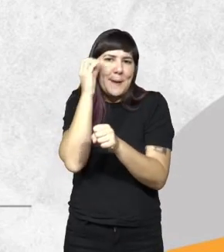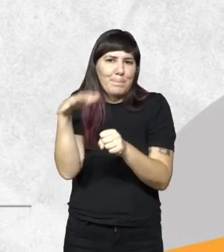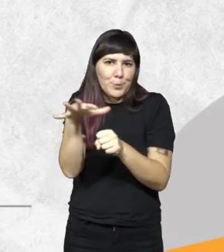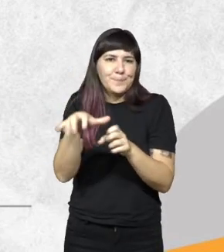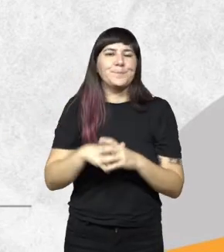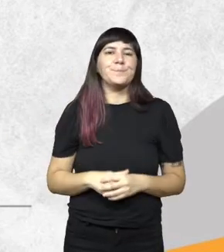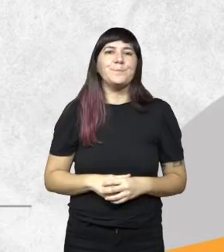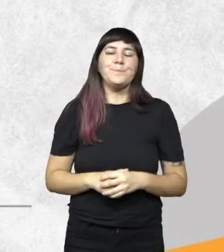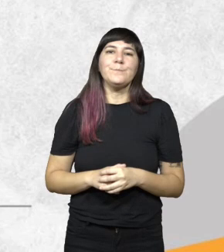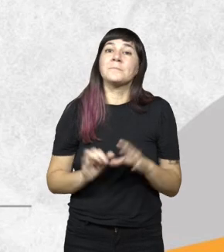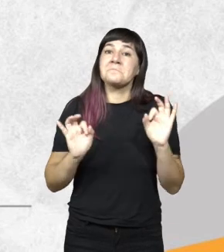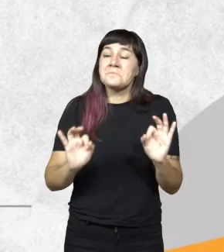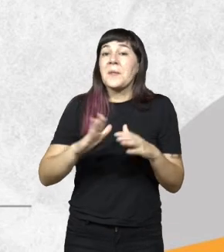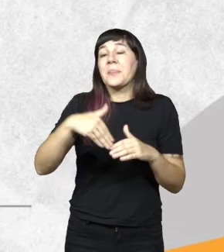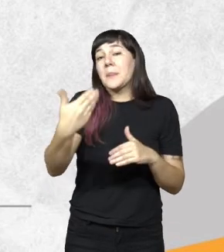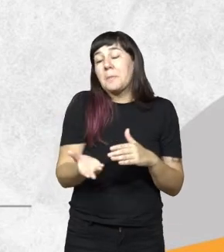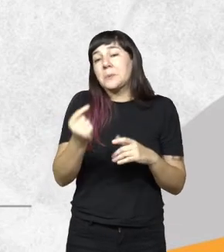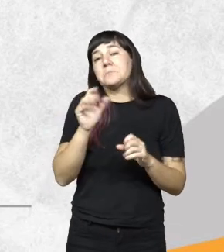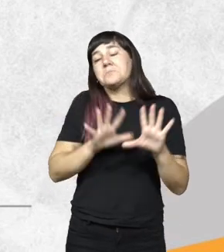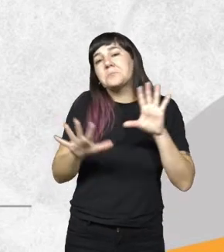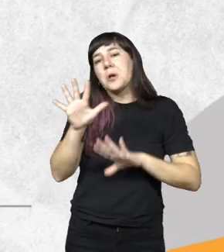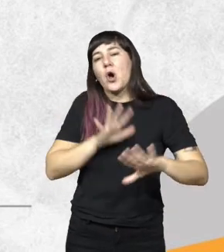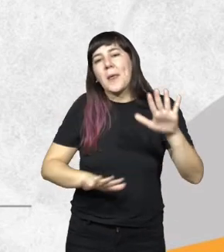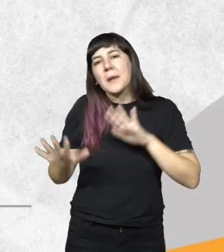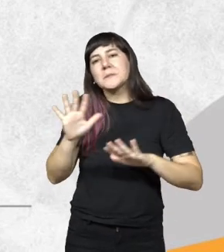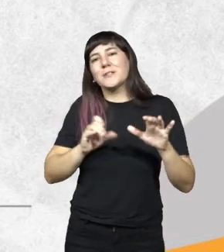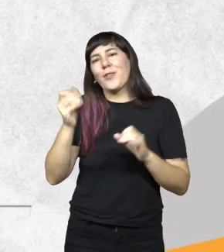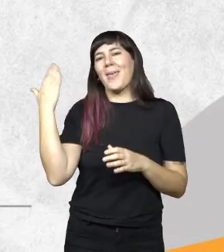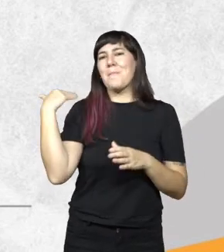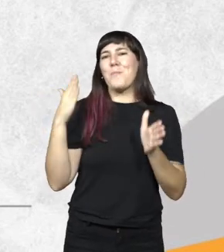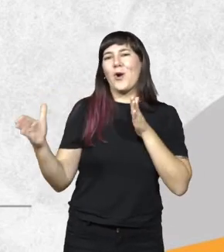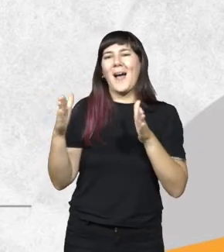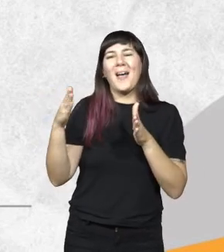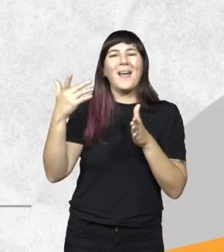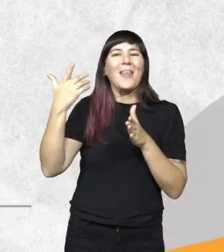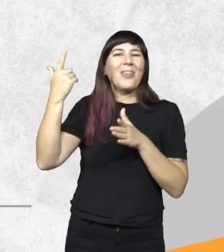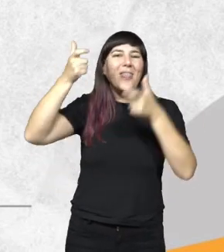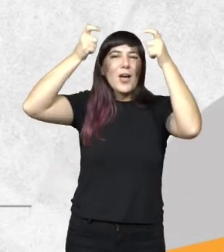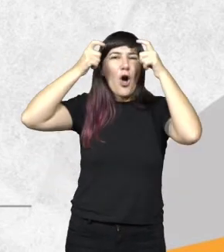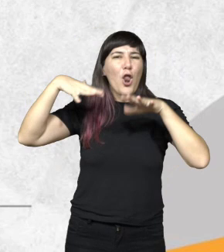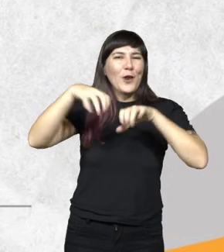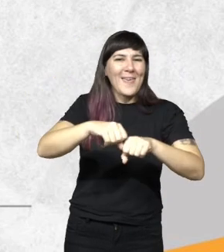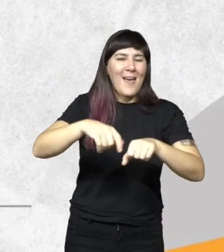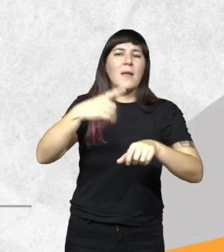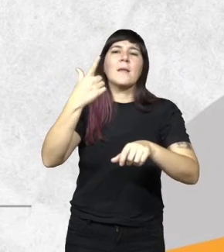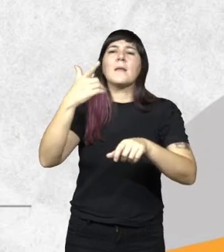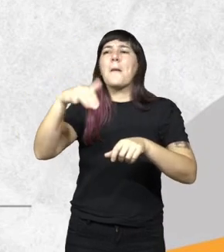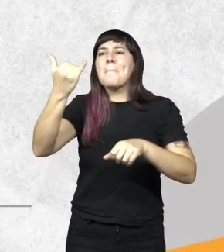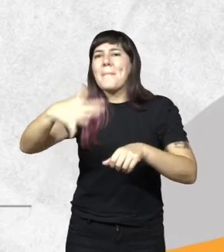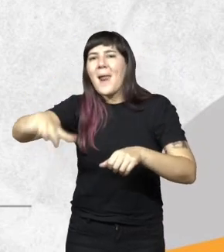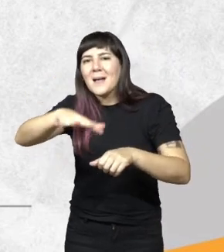luego con el típico esquema organizacional de la época colonial que se fundaba una plaza al frente de la administración del